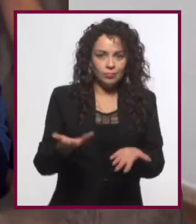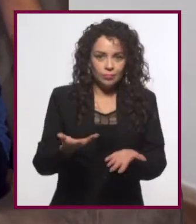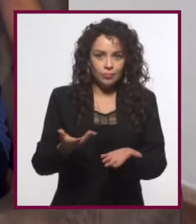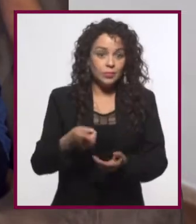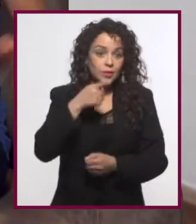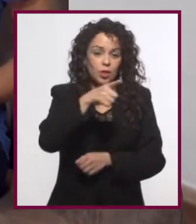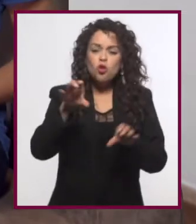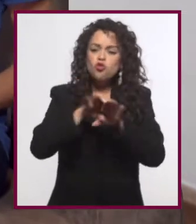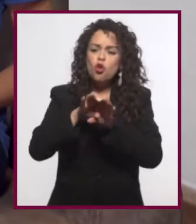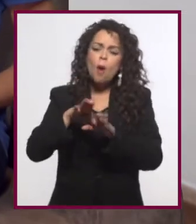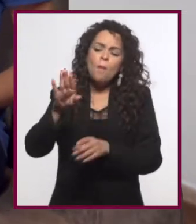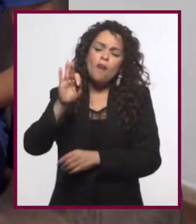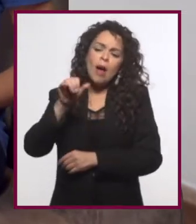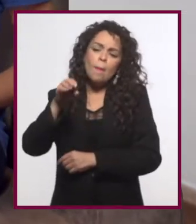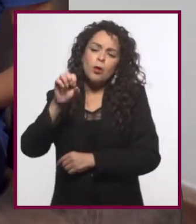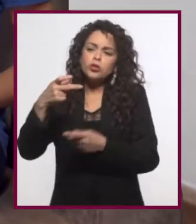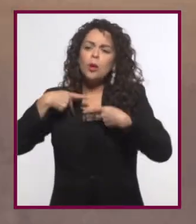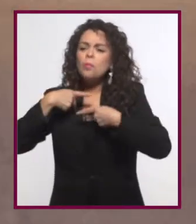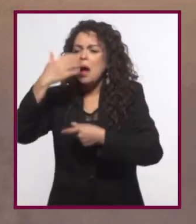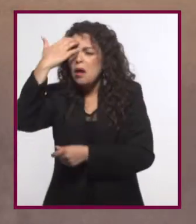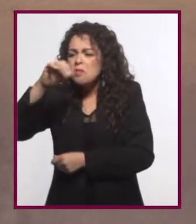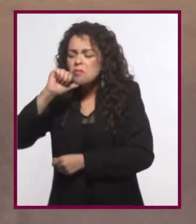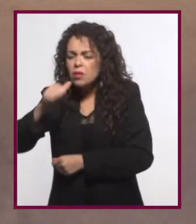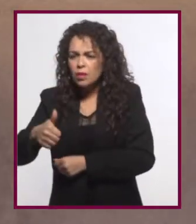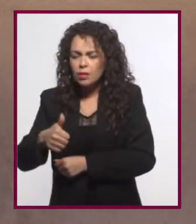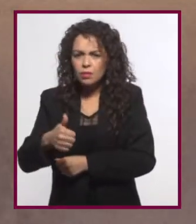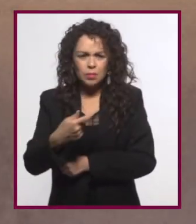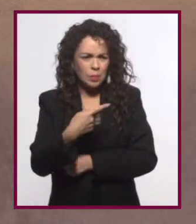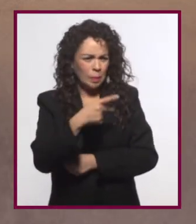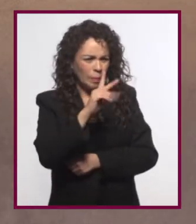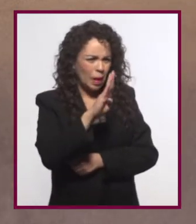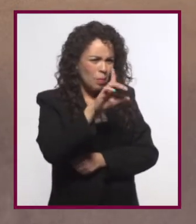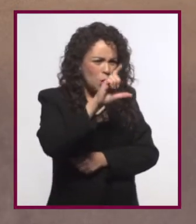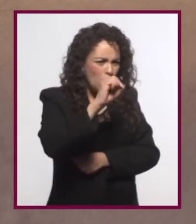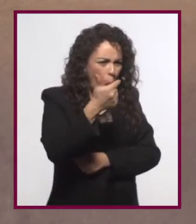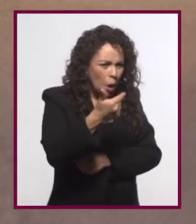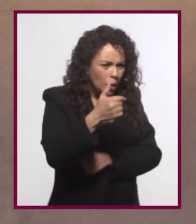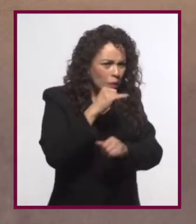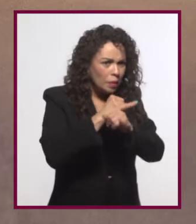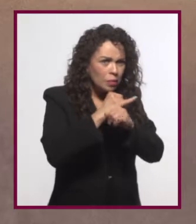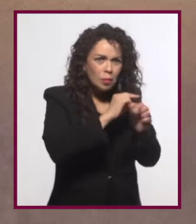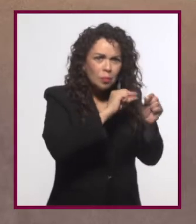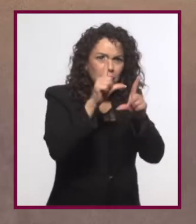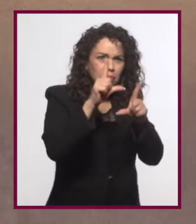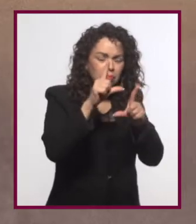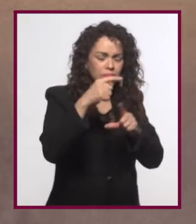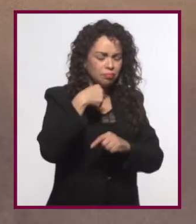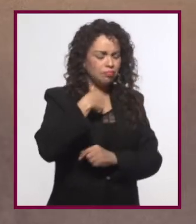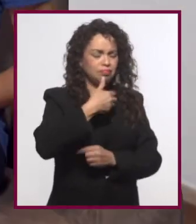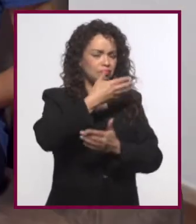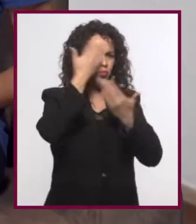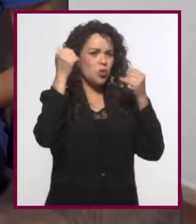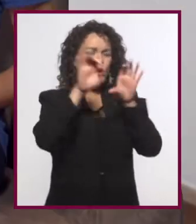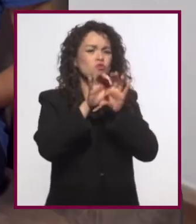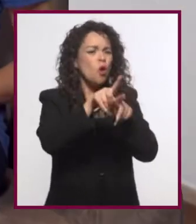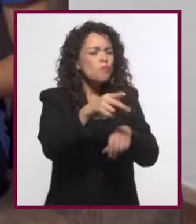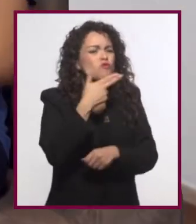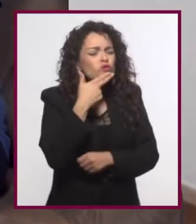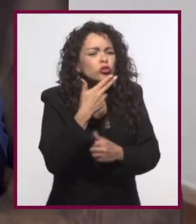nadie te conoce? ¿Pero un blog? No se me había ocurrido. ¿Cómo funciona?